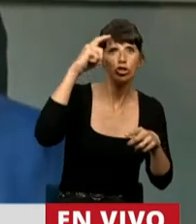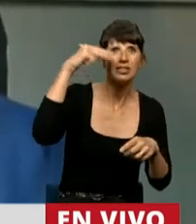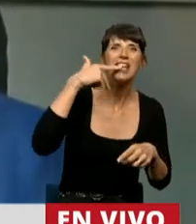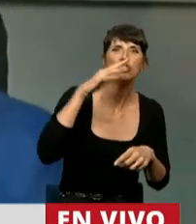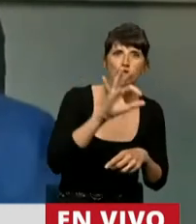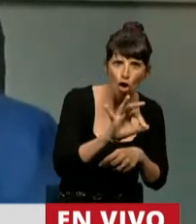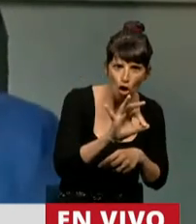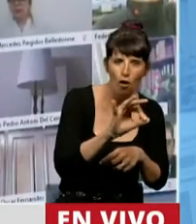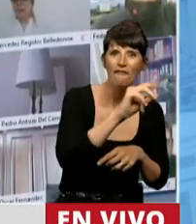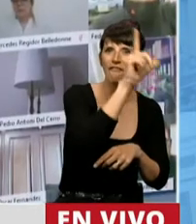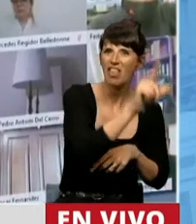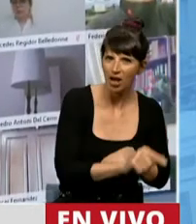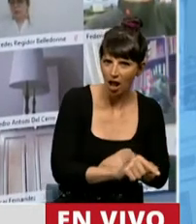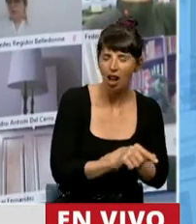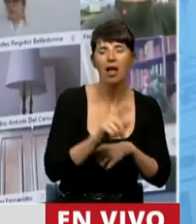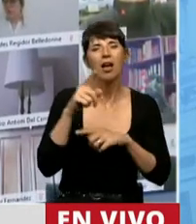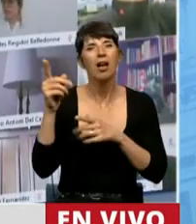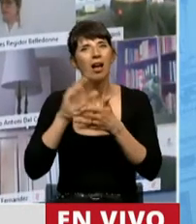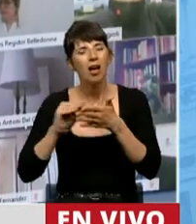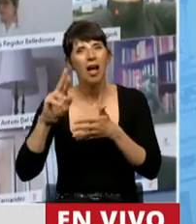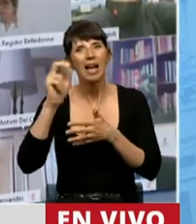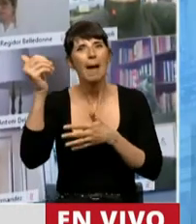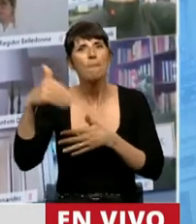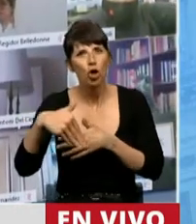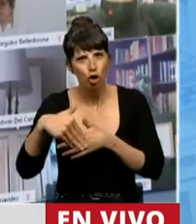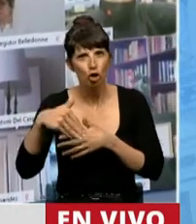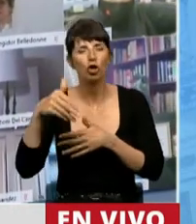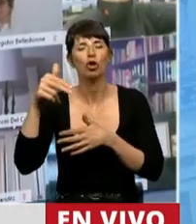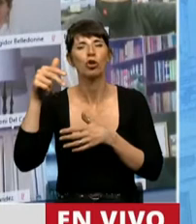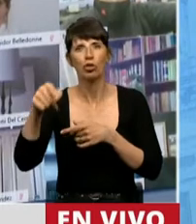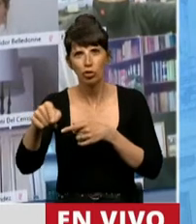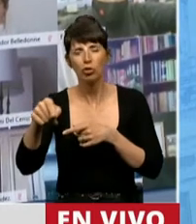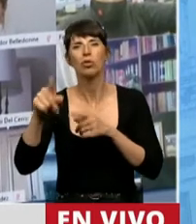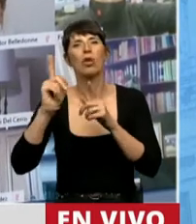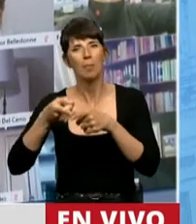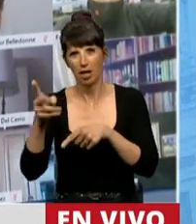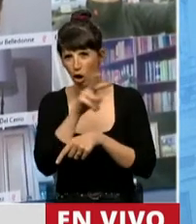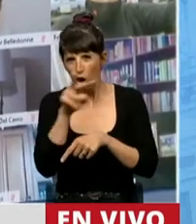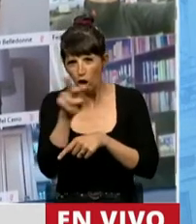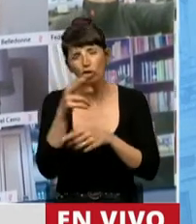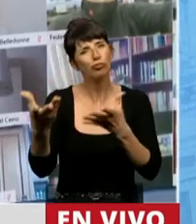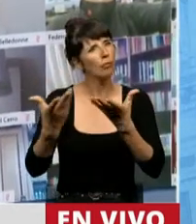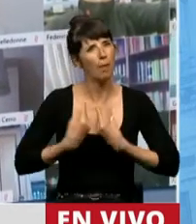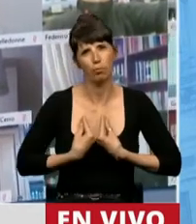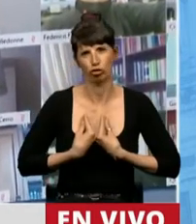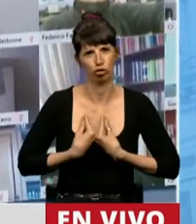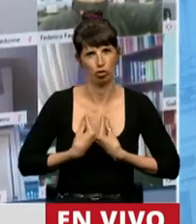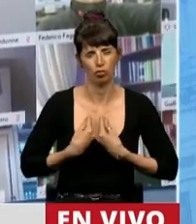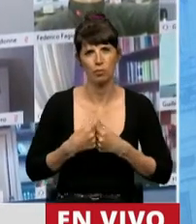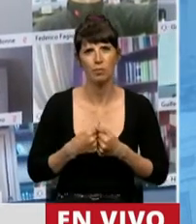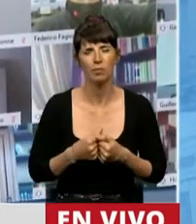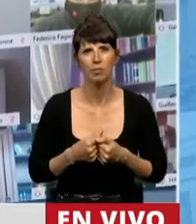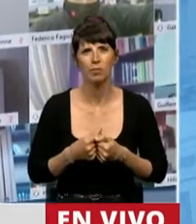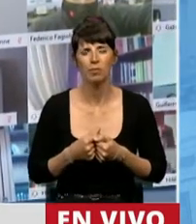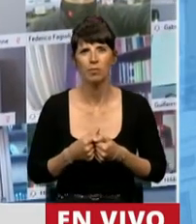Ramón de Unidad y Equidad Federal que me acompañaron en los peores momentos. Pero